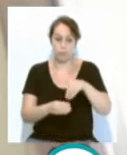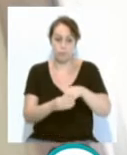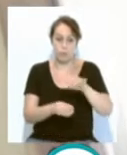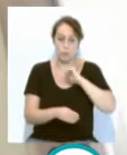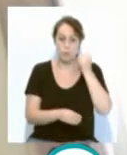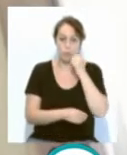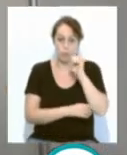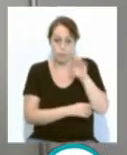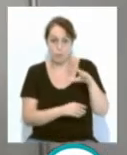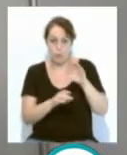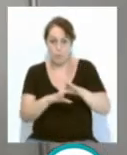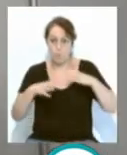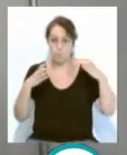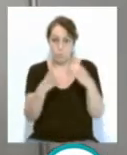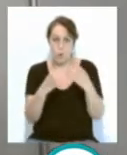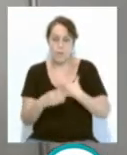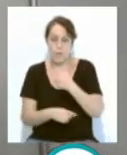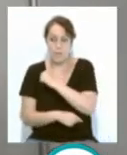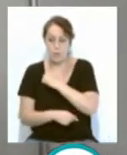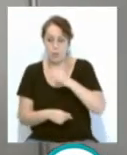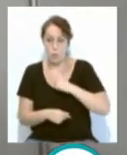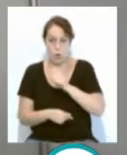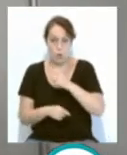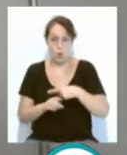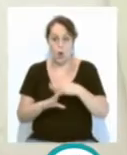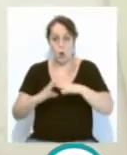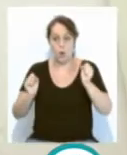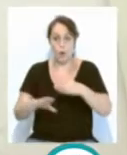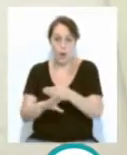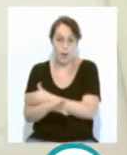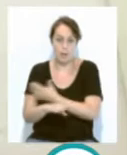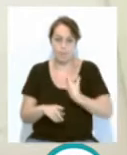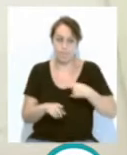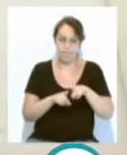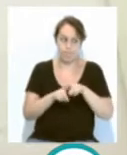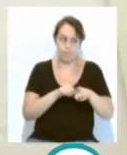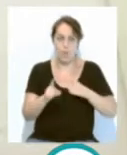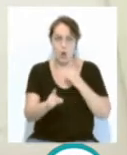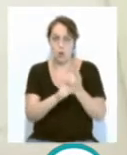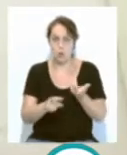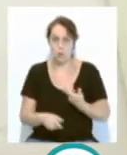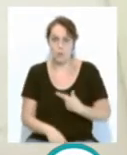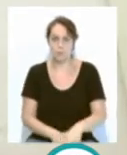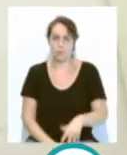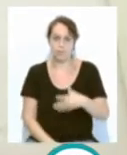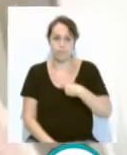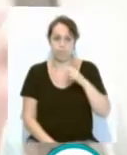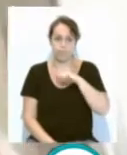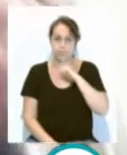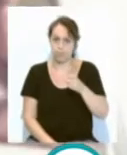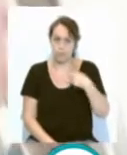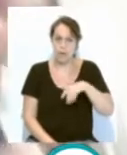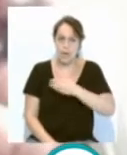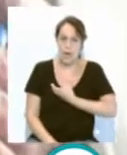alegaciones en bloque y no individualmente, como se había acordado previamente, ha levantado las críticas de la oposición. Reproches que el alcalde ha